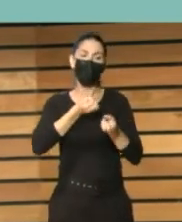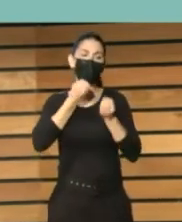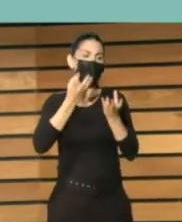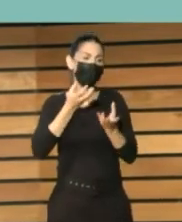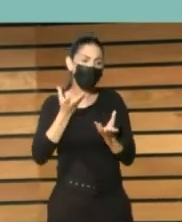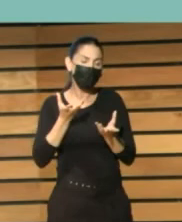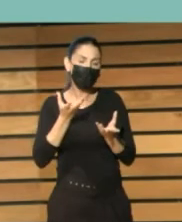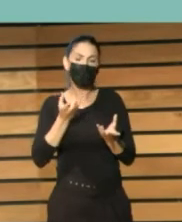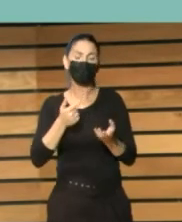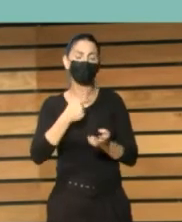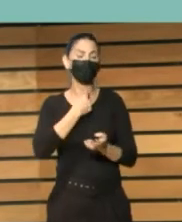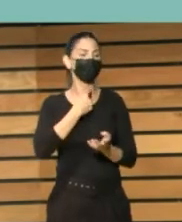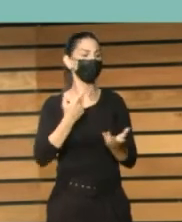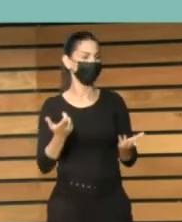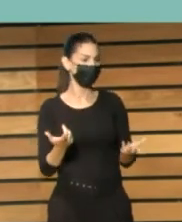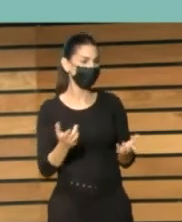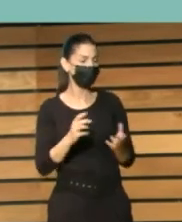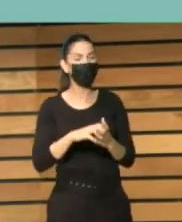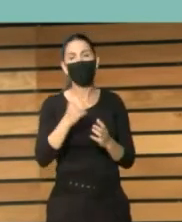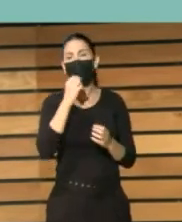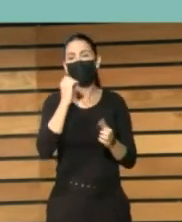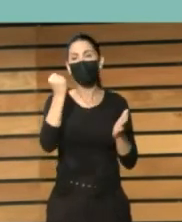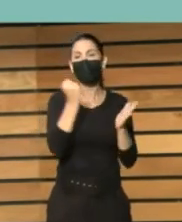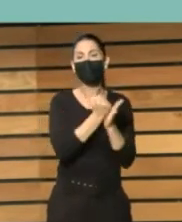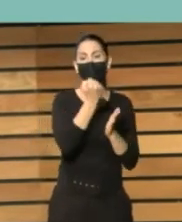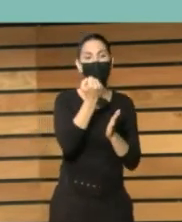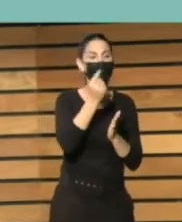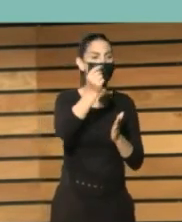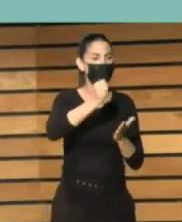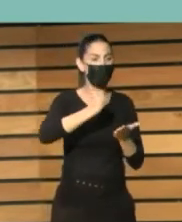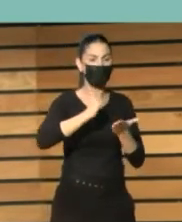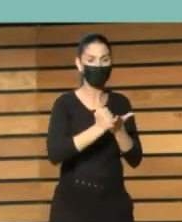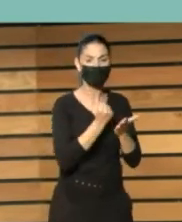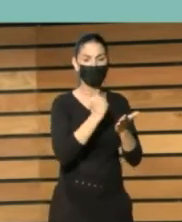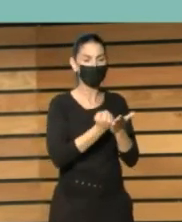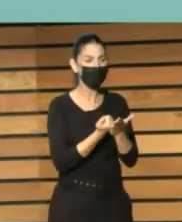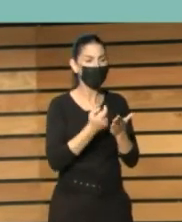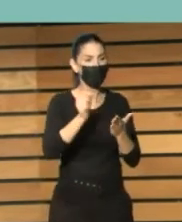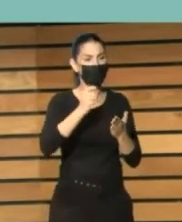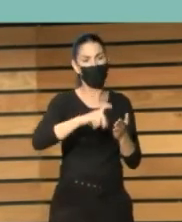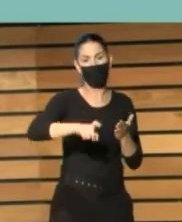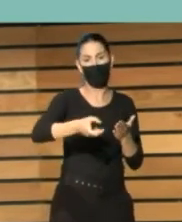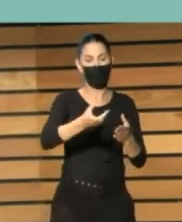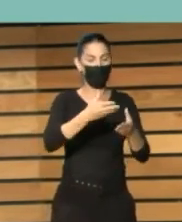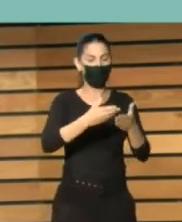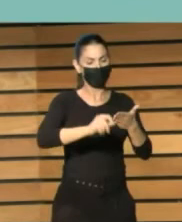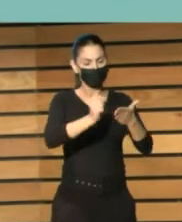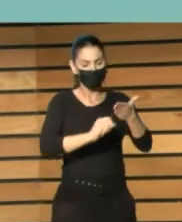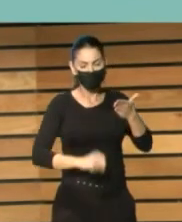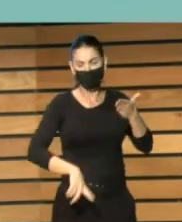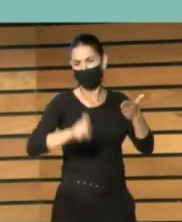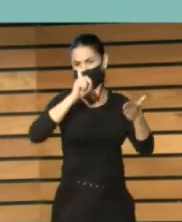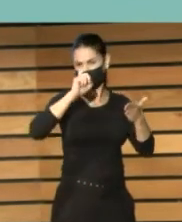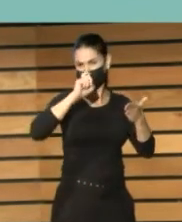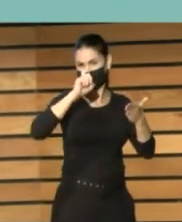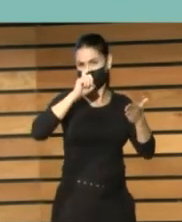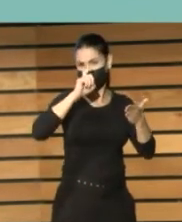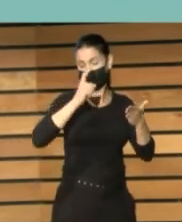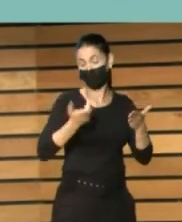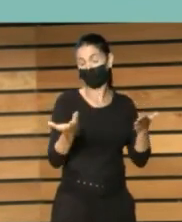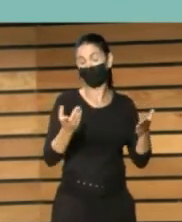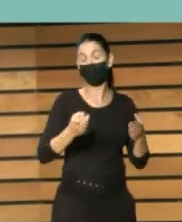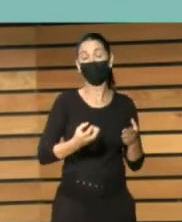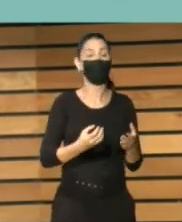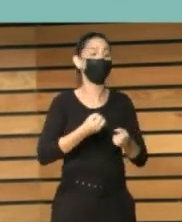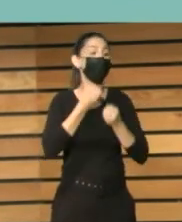ni blanca ni negra. Entonces, en los sellos, en los grabados, en las anotaciones manuscritas, se pierde mucha información. Por